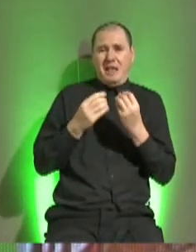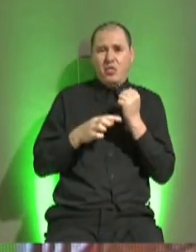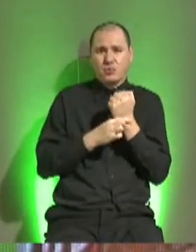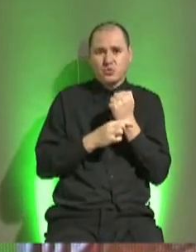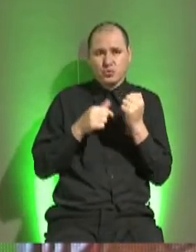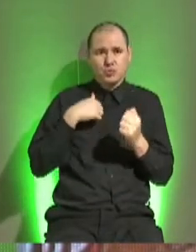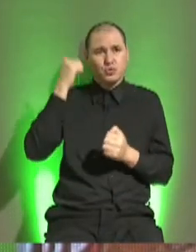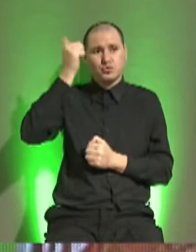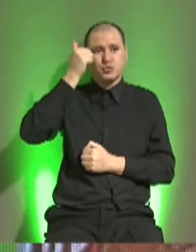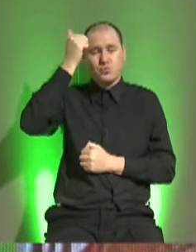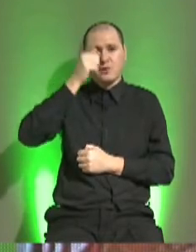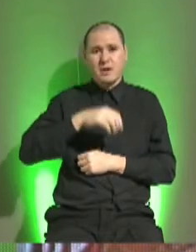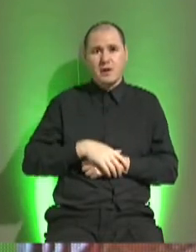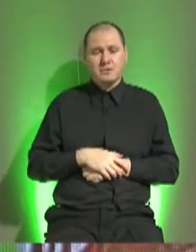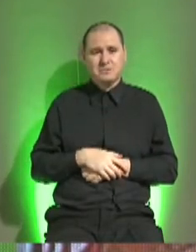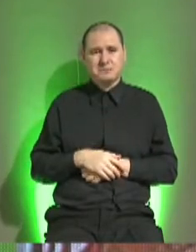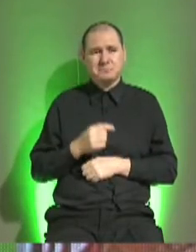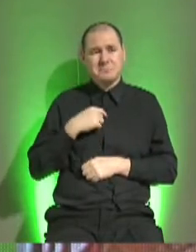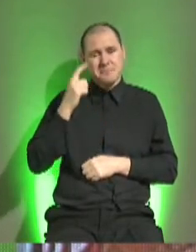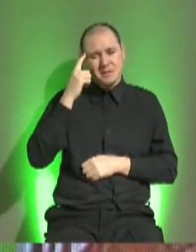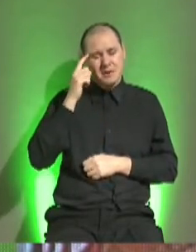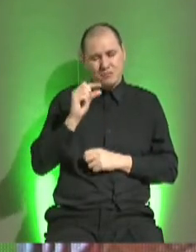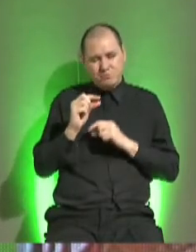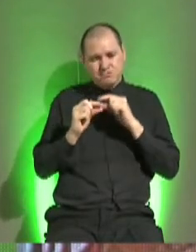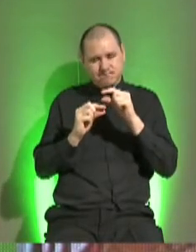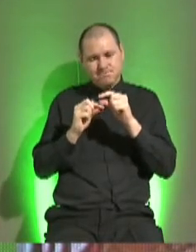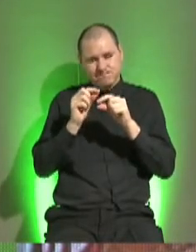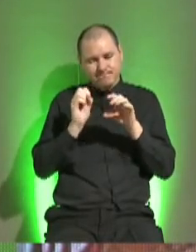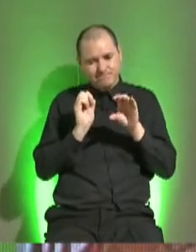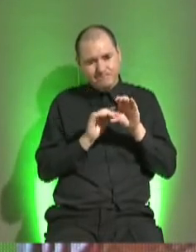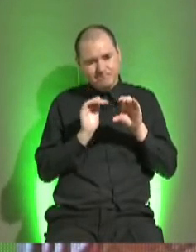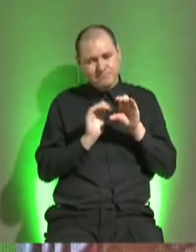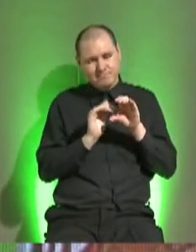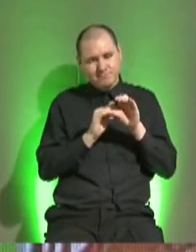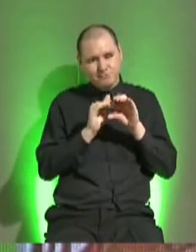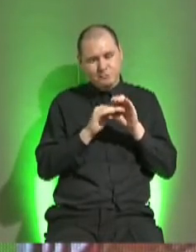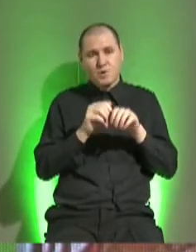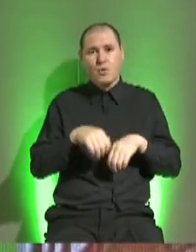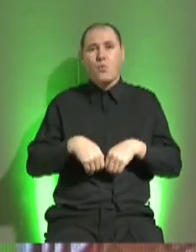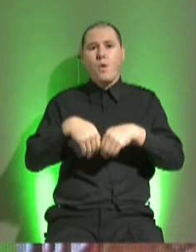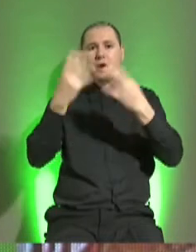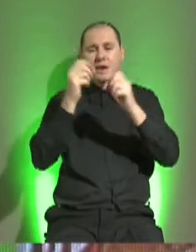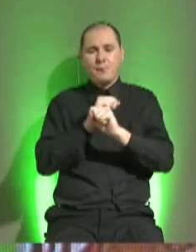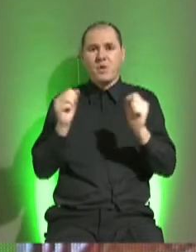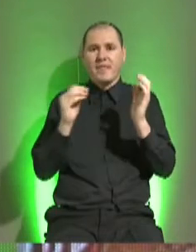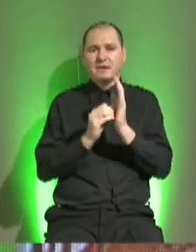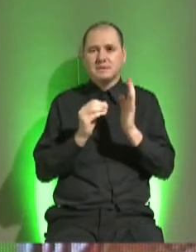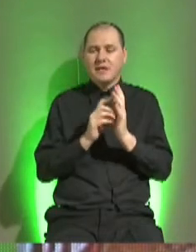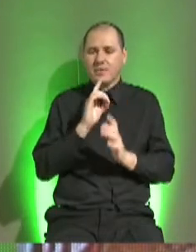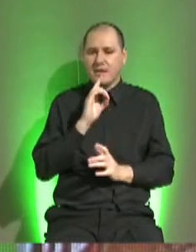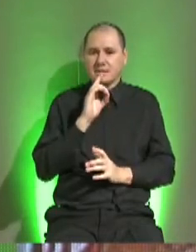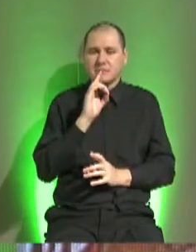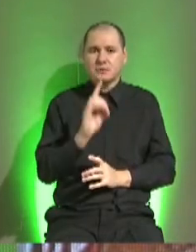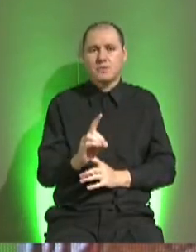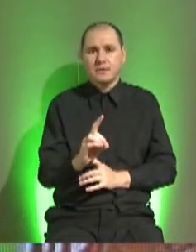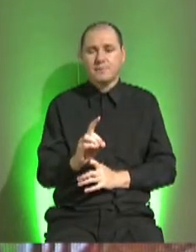yo pude soñar así de grande y comenzar así chiquitito, chiquitita, ahorrando ese 500, cualquiera puede hacer eso de determinación, y detrás de